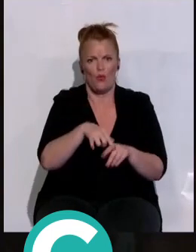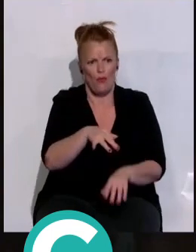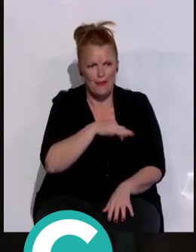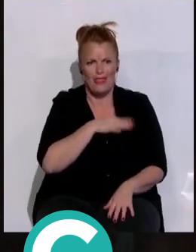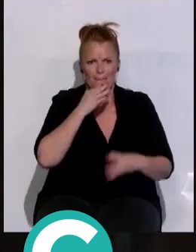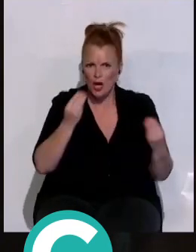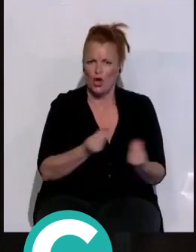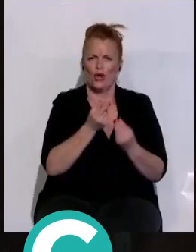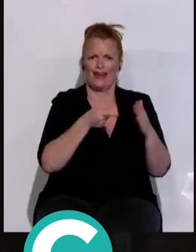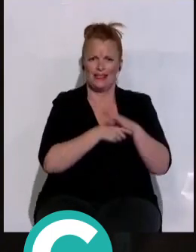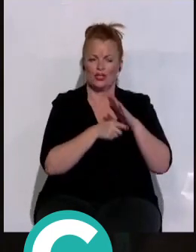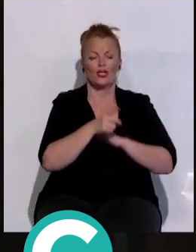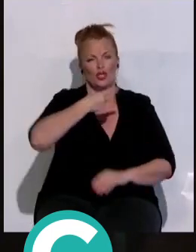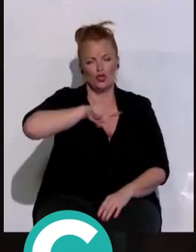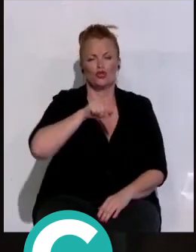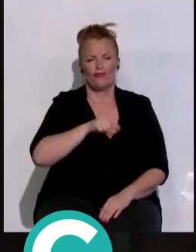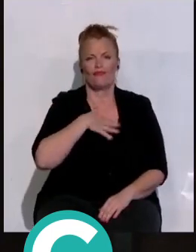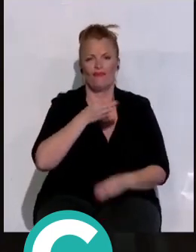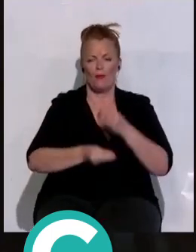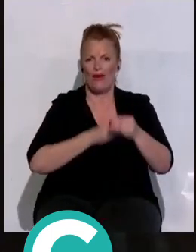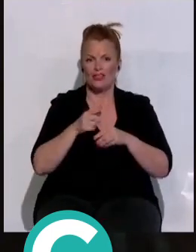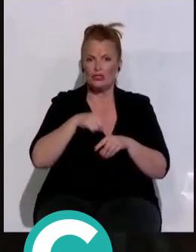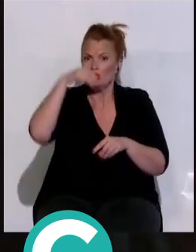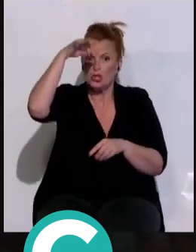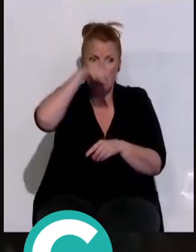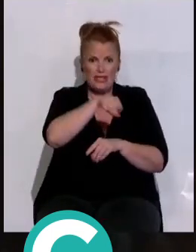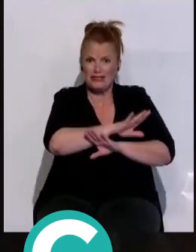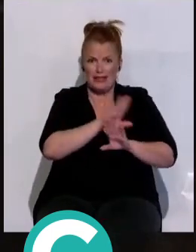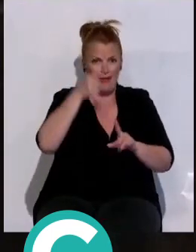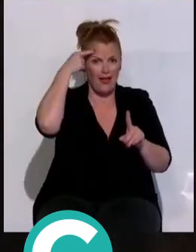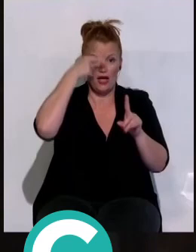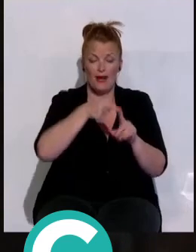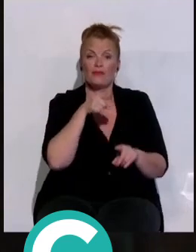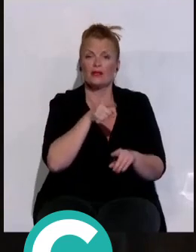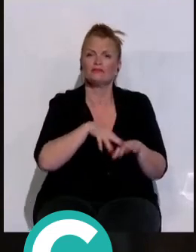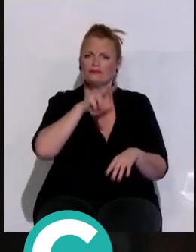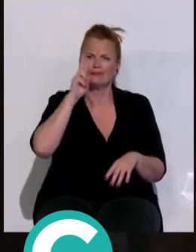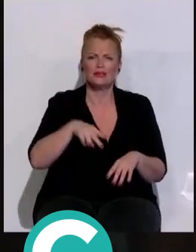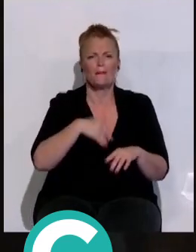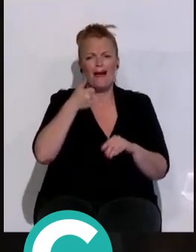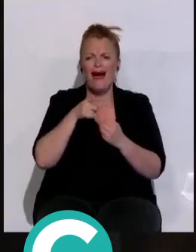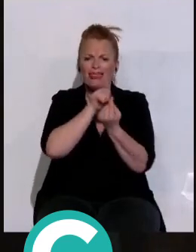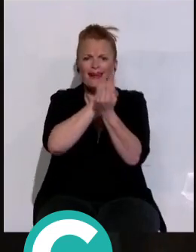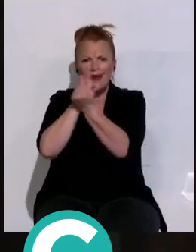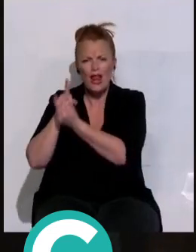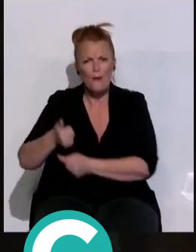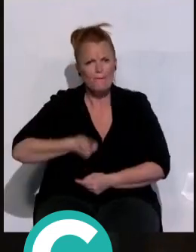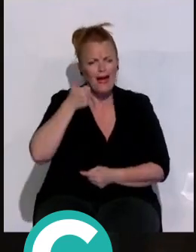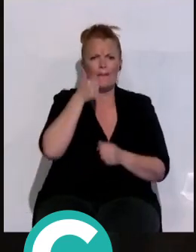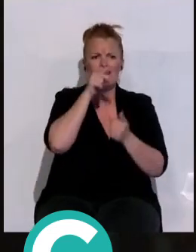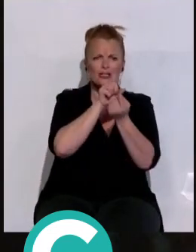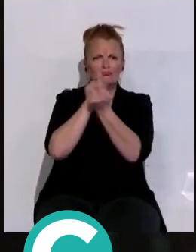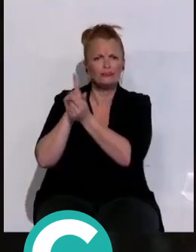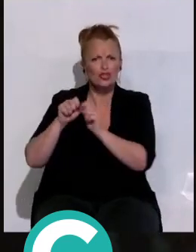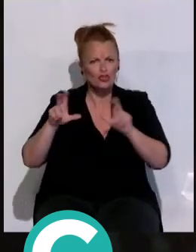gestión mejor. Y eso es lo que nosotros vamos a hacer. Nada más que eso. Eso supone ser más cercano, ser más social y